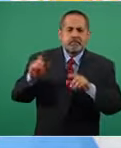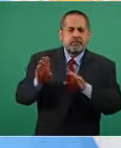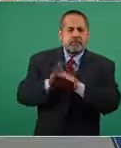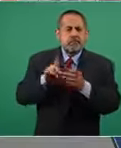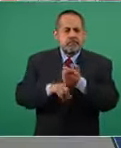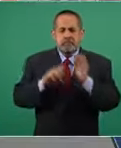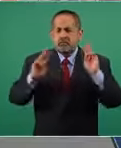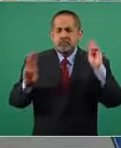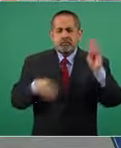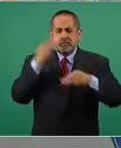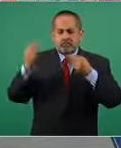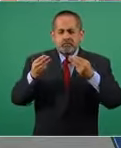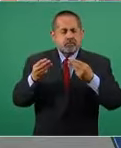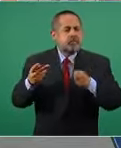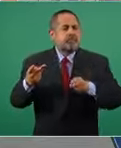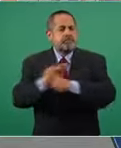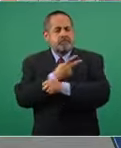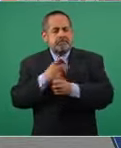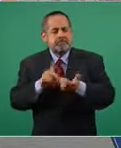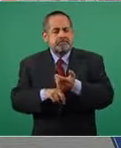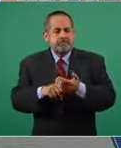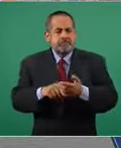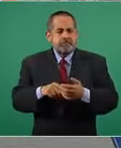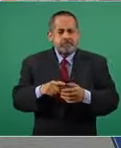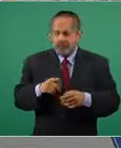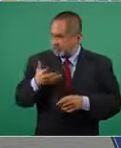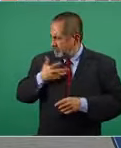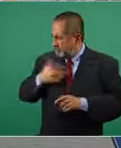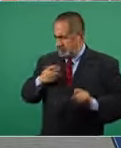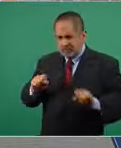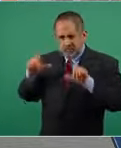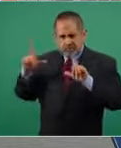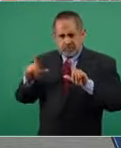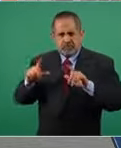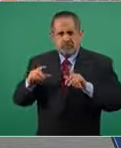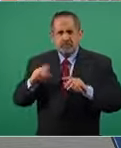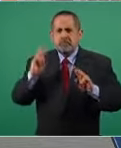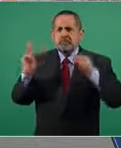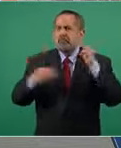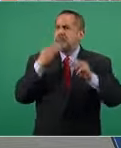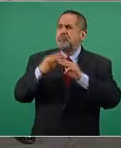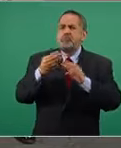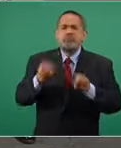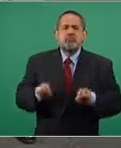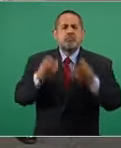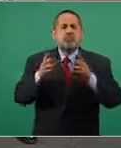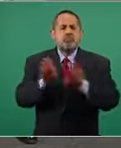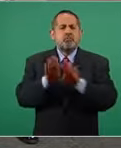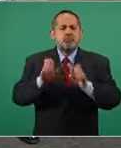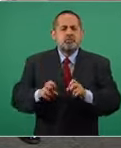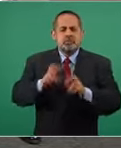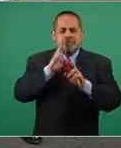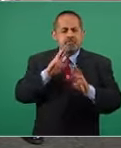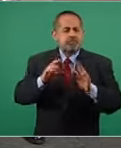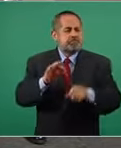vacunación en el mundo no sé si tengan el último reporte